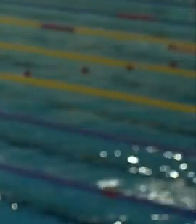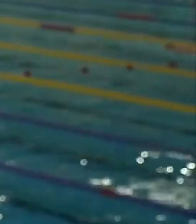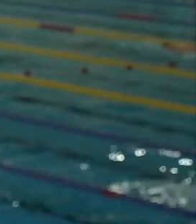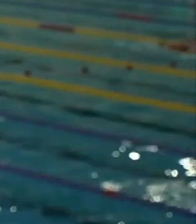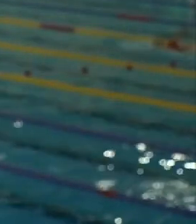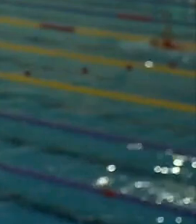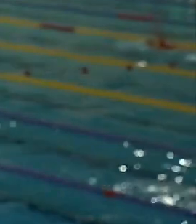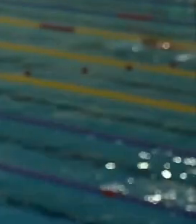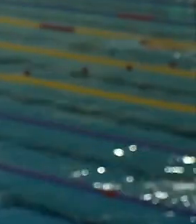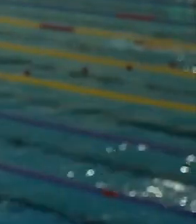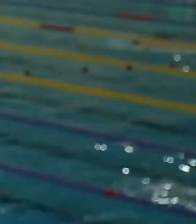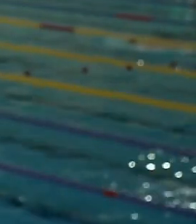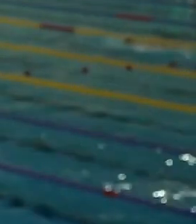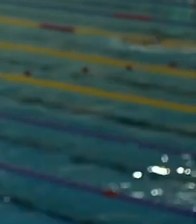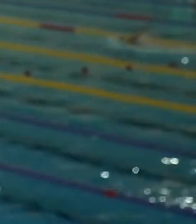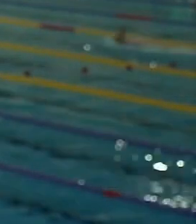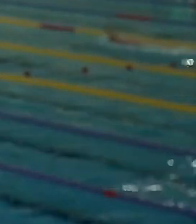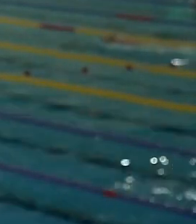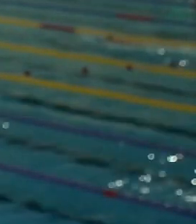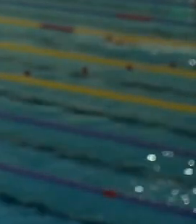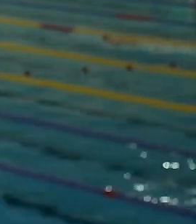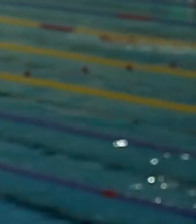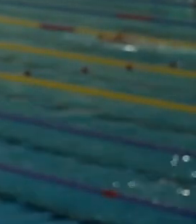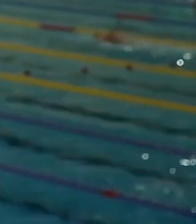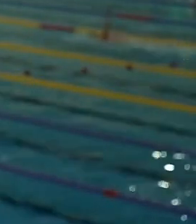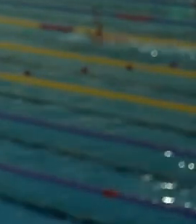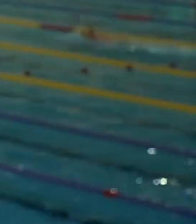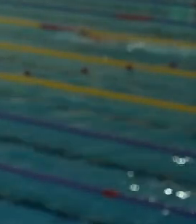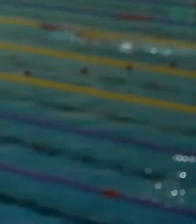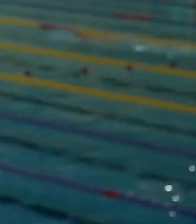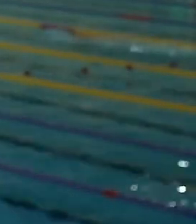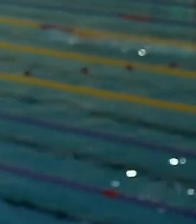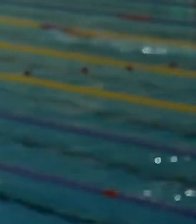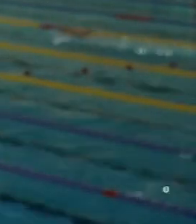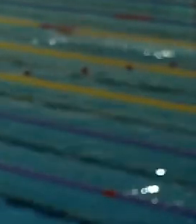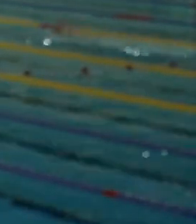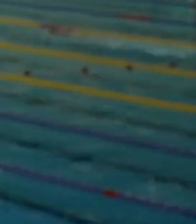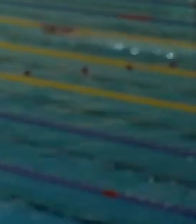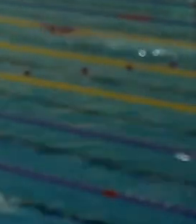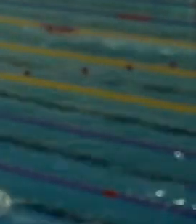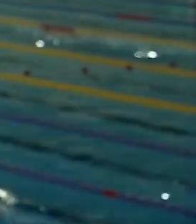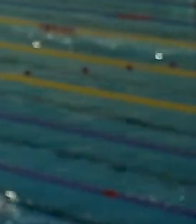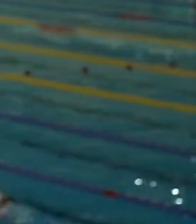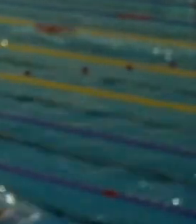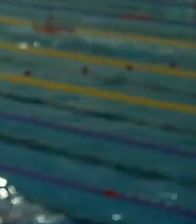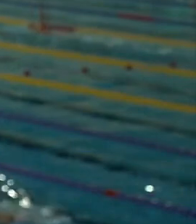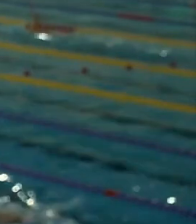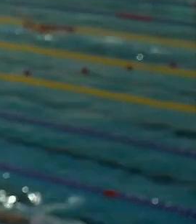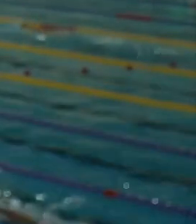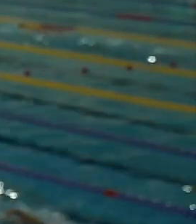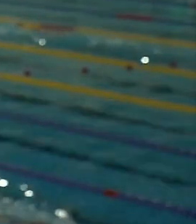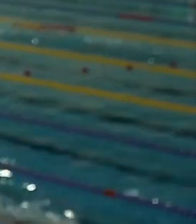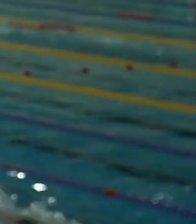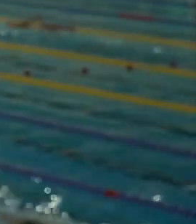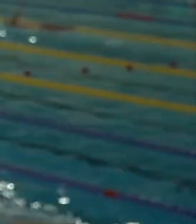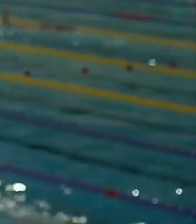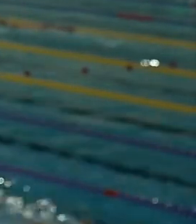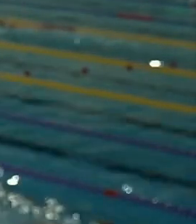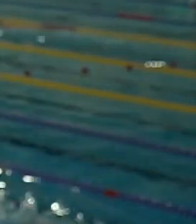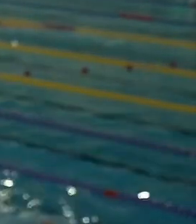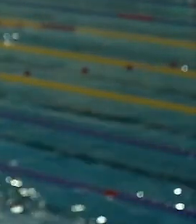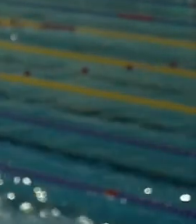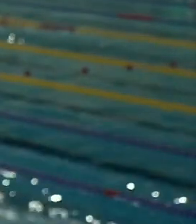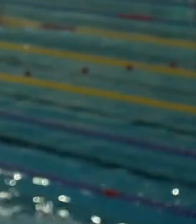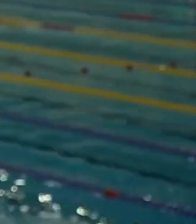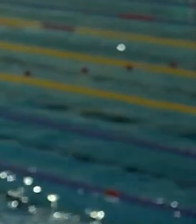Catalogado como un deporte completo, que requiere y estimula la coordinación, fuerza y concentración.